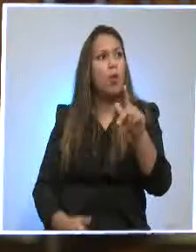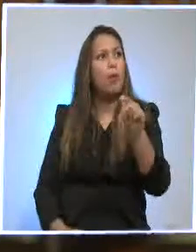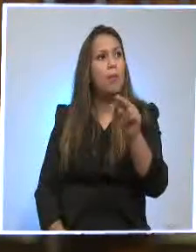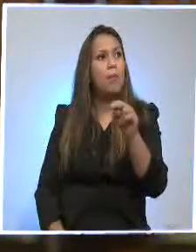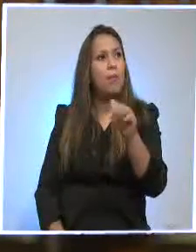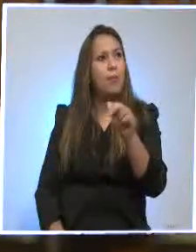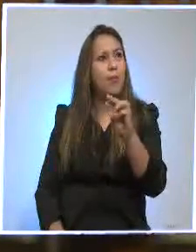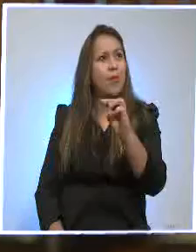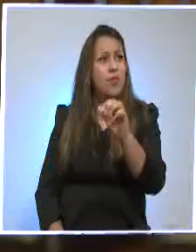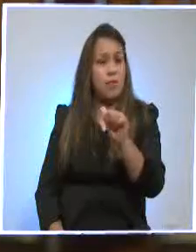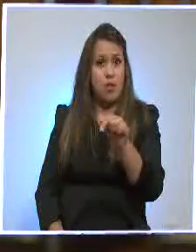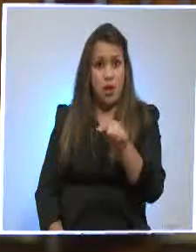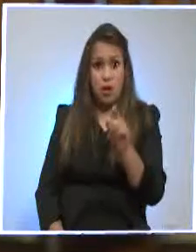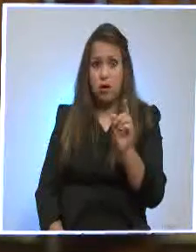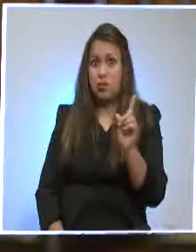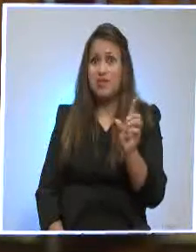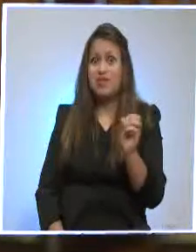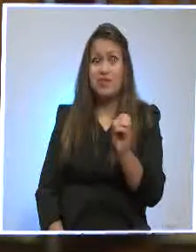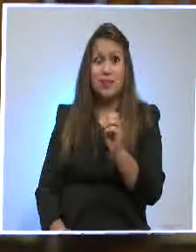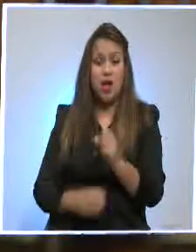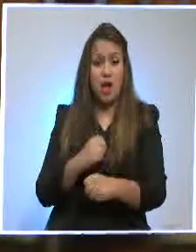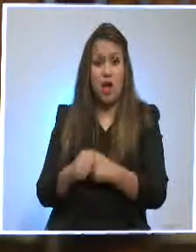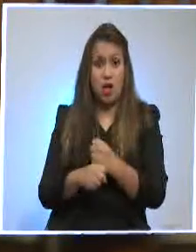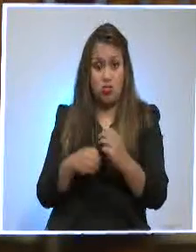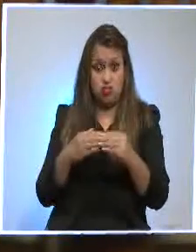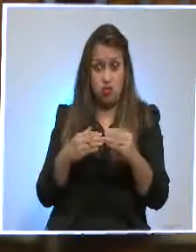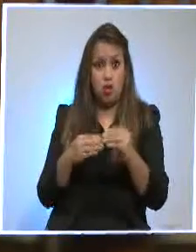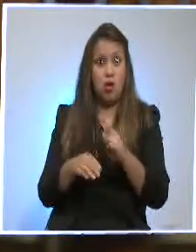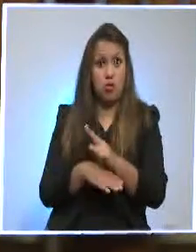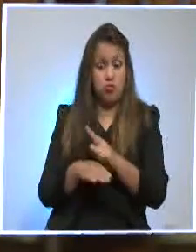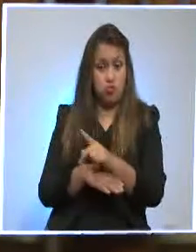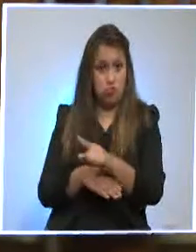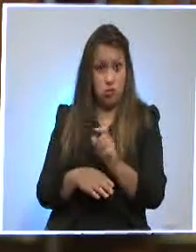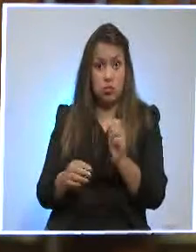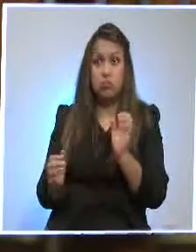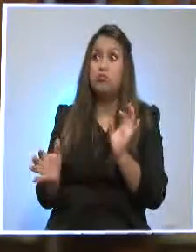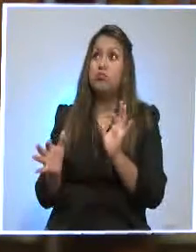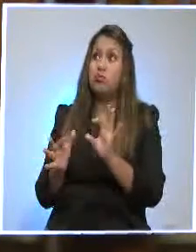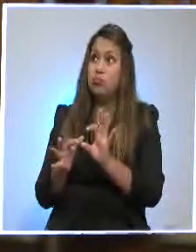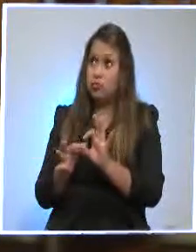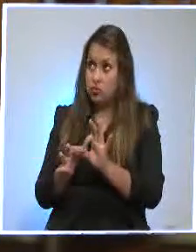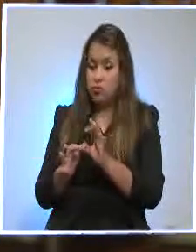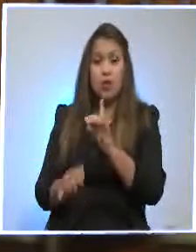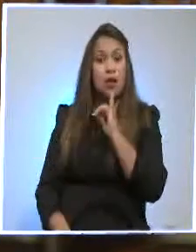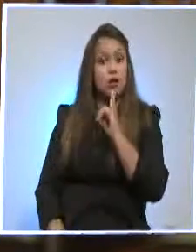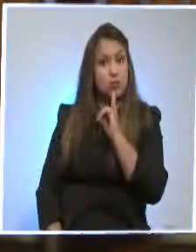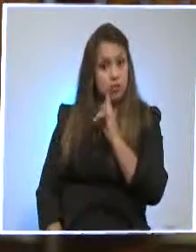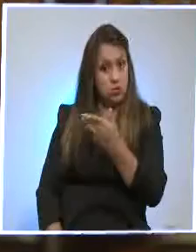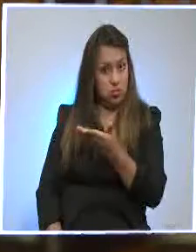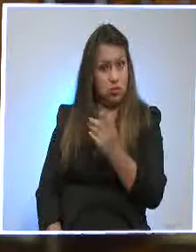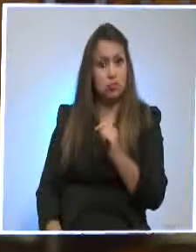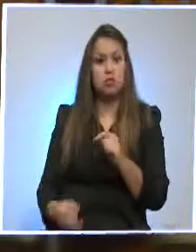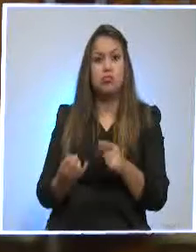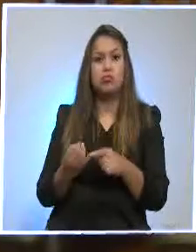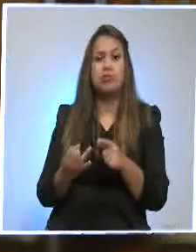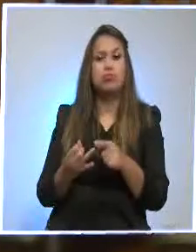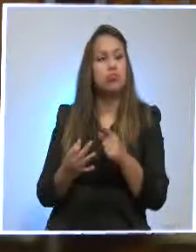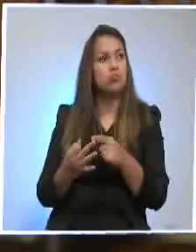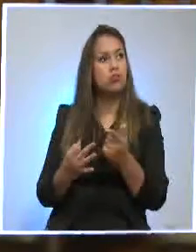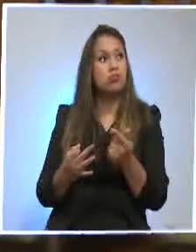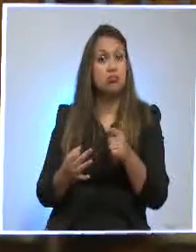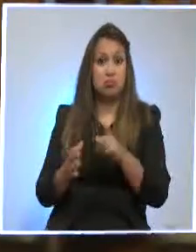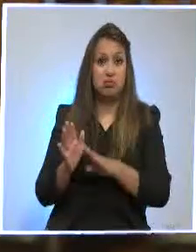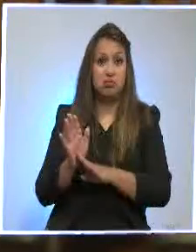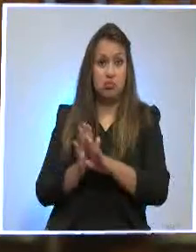el dólar y todo lo bien que le ha ido a Panamá por su cercanía comercial y política, incluso con Estados Unidos, va a